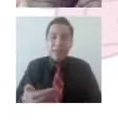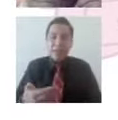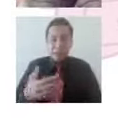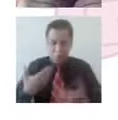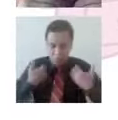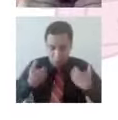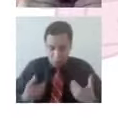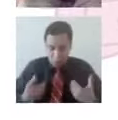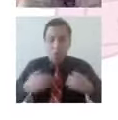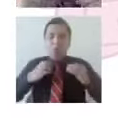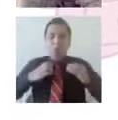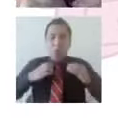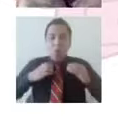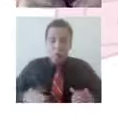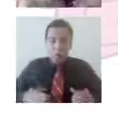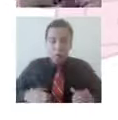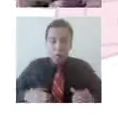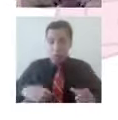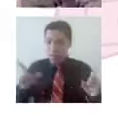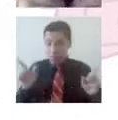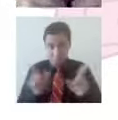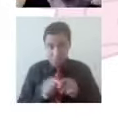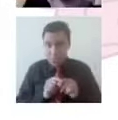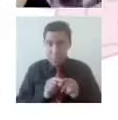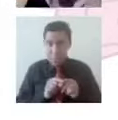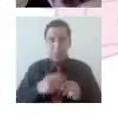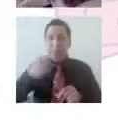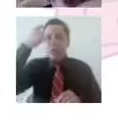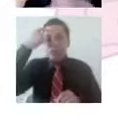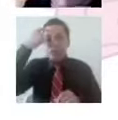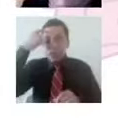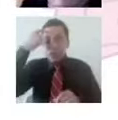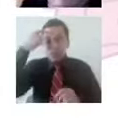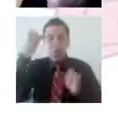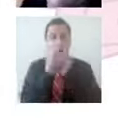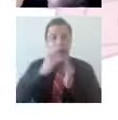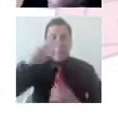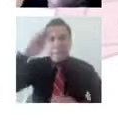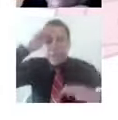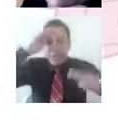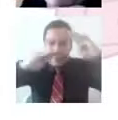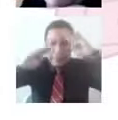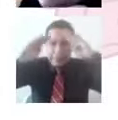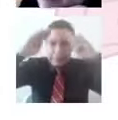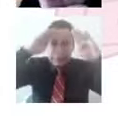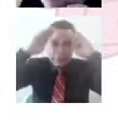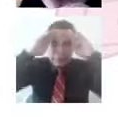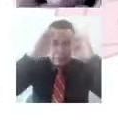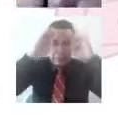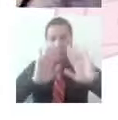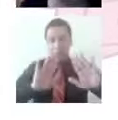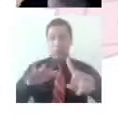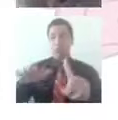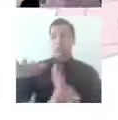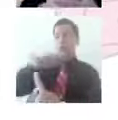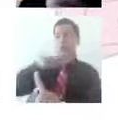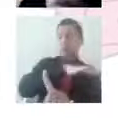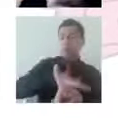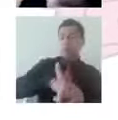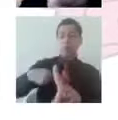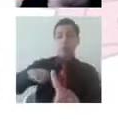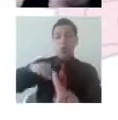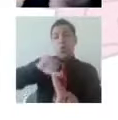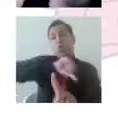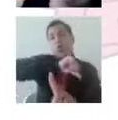bienestar socioemocional, la parte mental, los pensamientos y la parte social. Es decir, en términos como